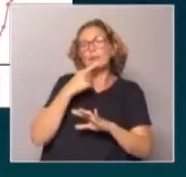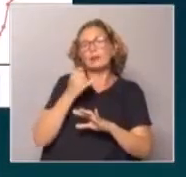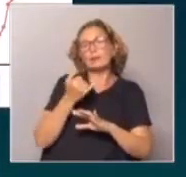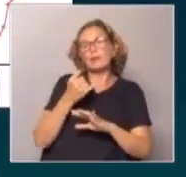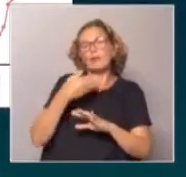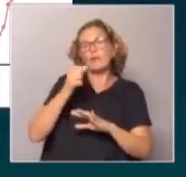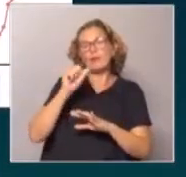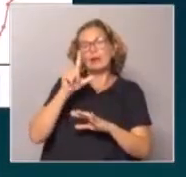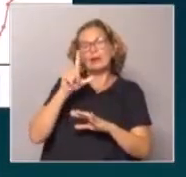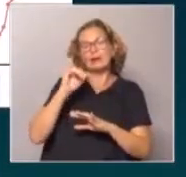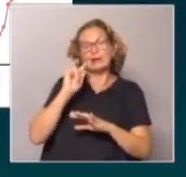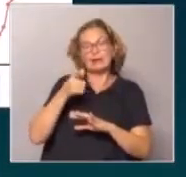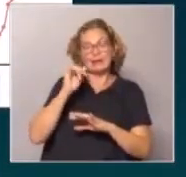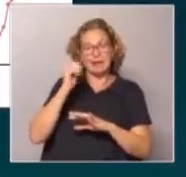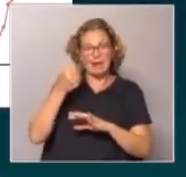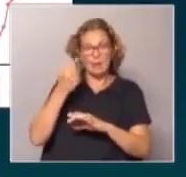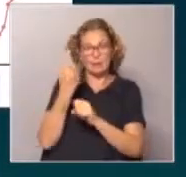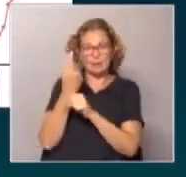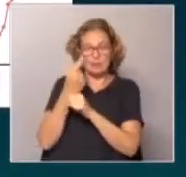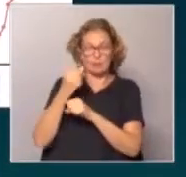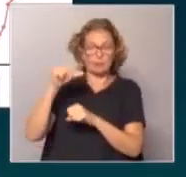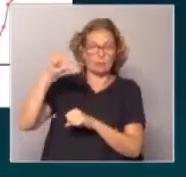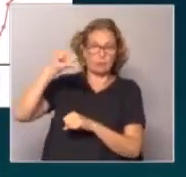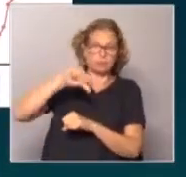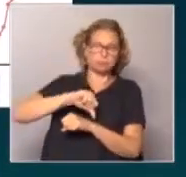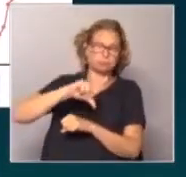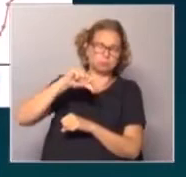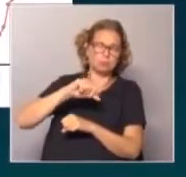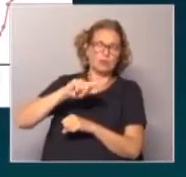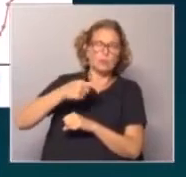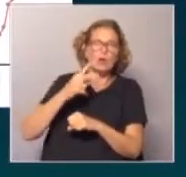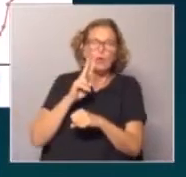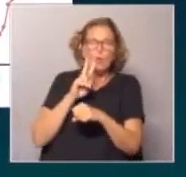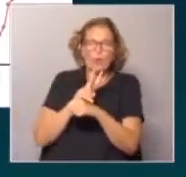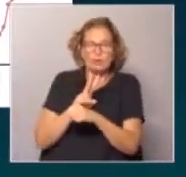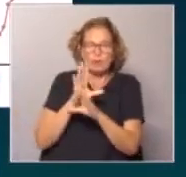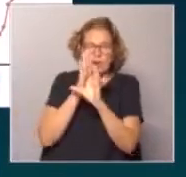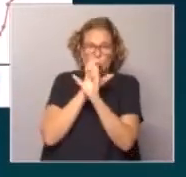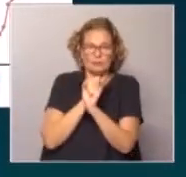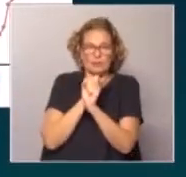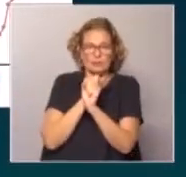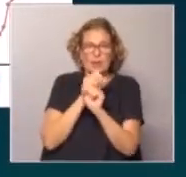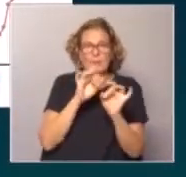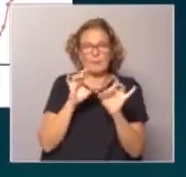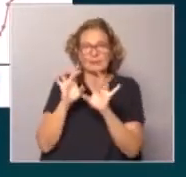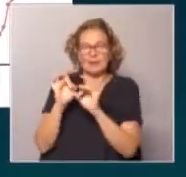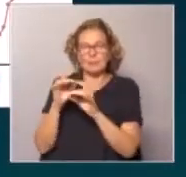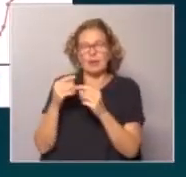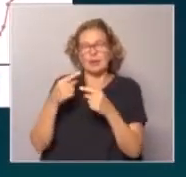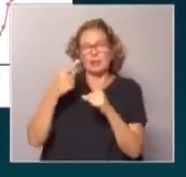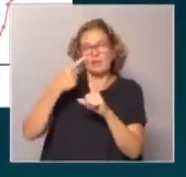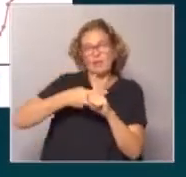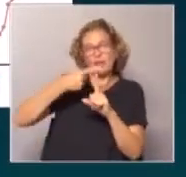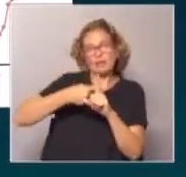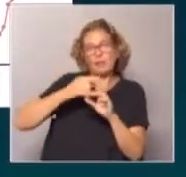Bélgica, que tuvo una primera ola desastrosa, pero que después logró contener la pandemia y varios meses